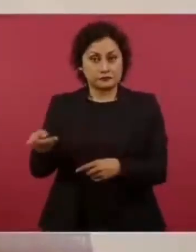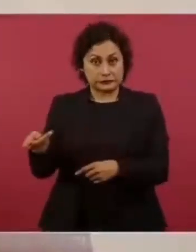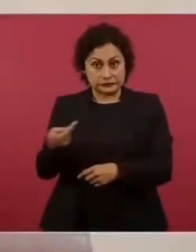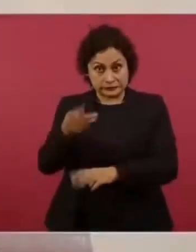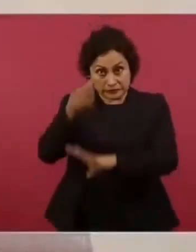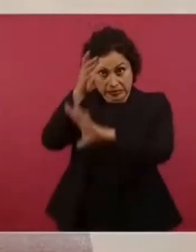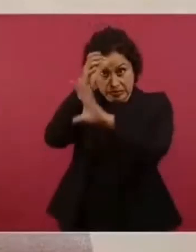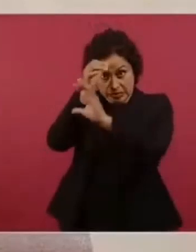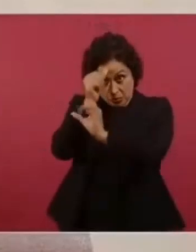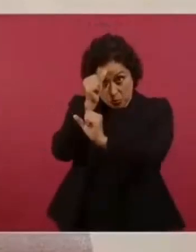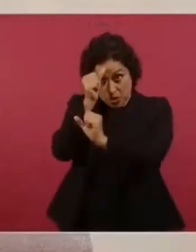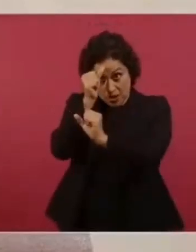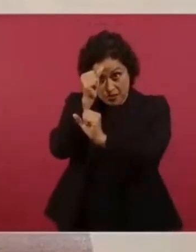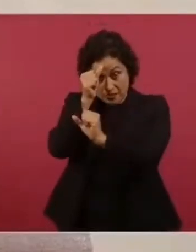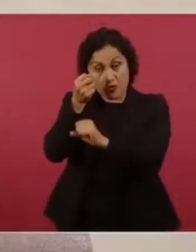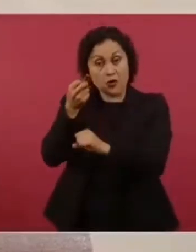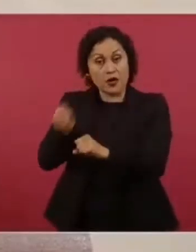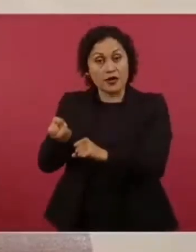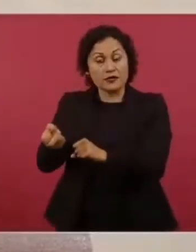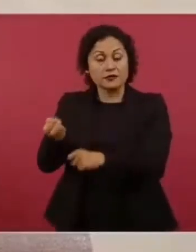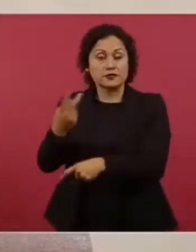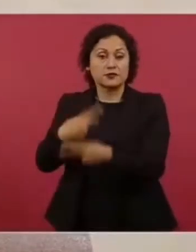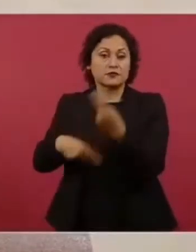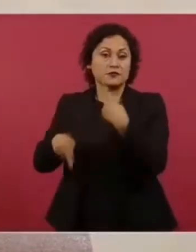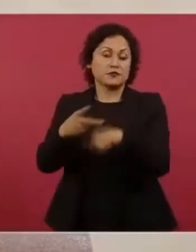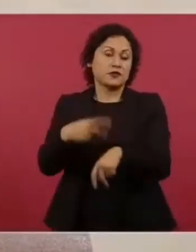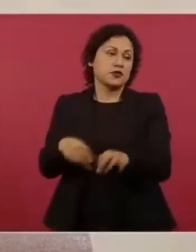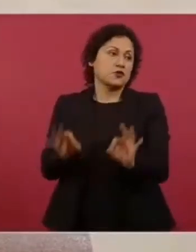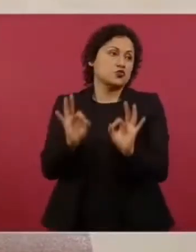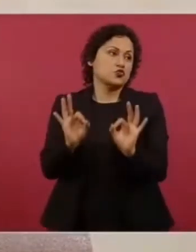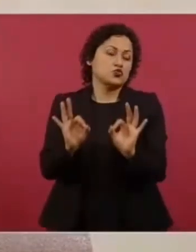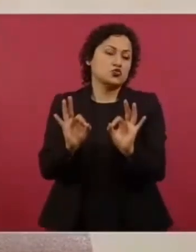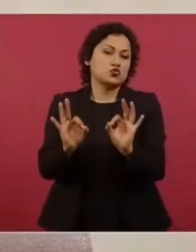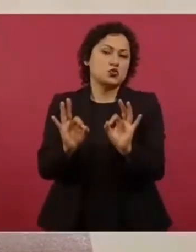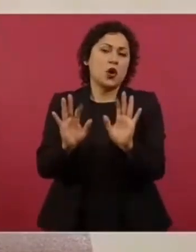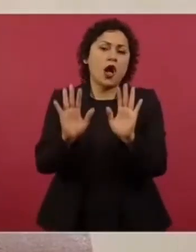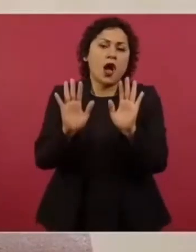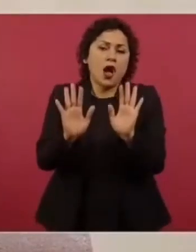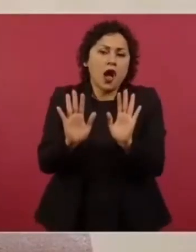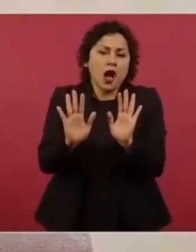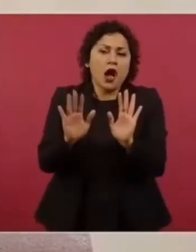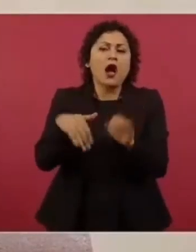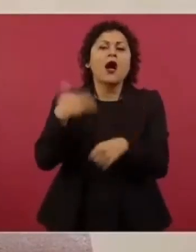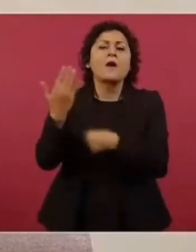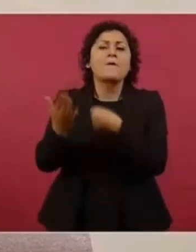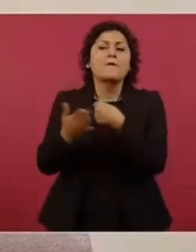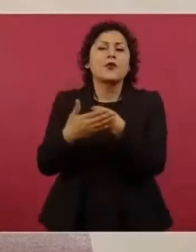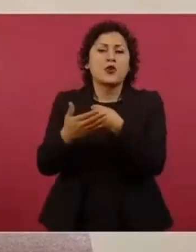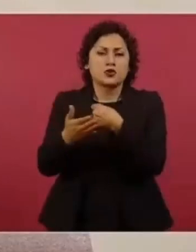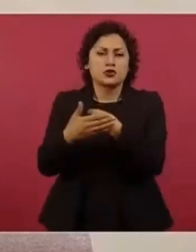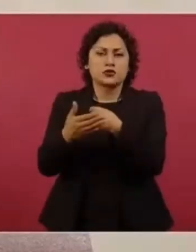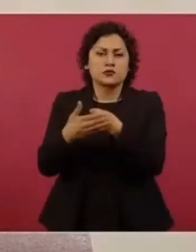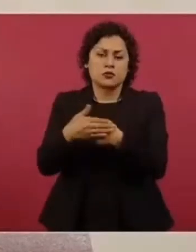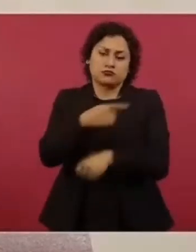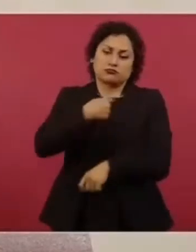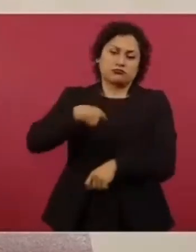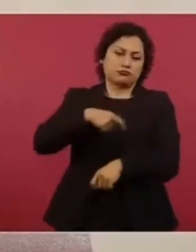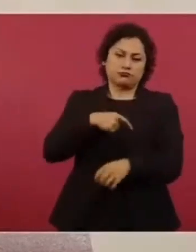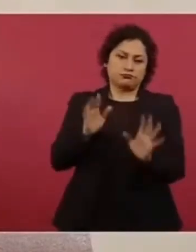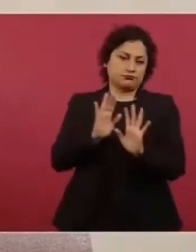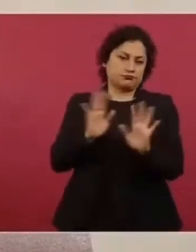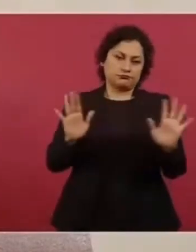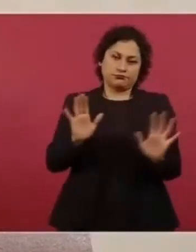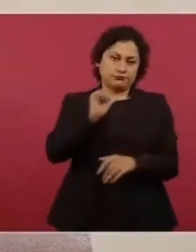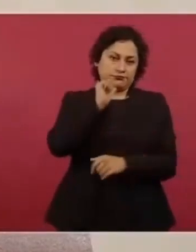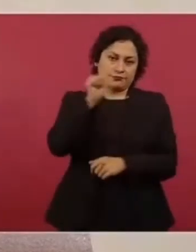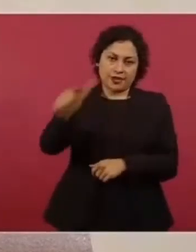ya no vamos a estar nosotros en el gobierno, pero a partir del 25 empieza